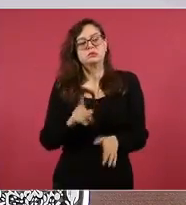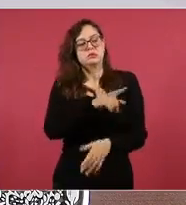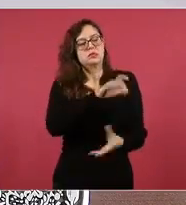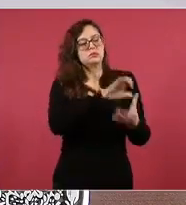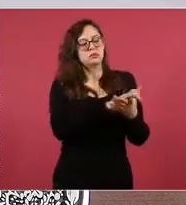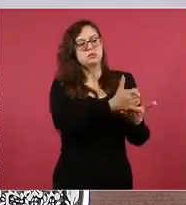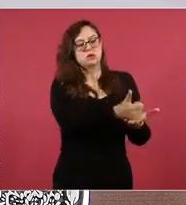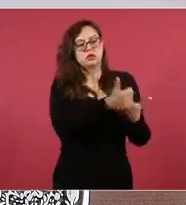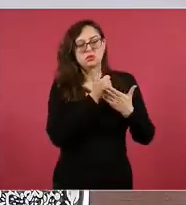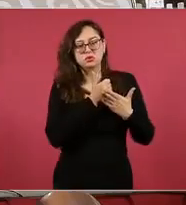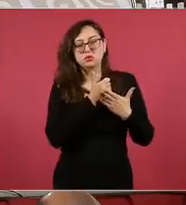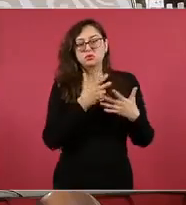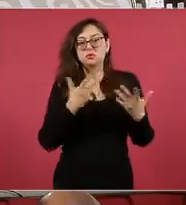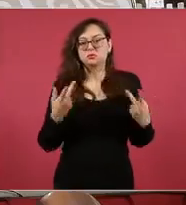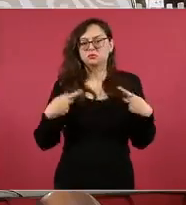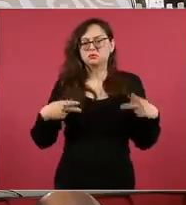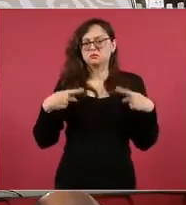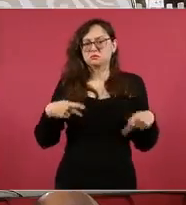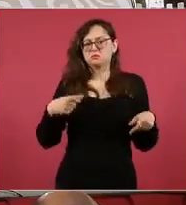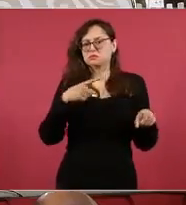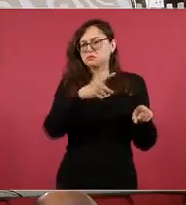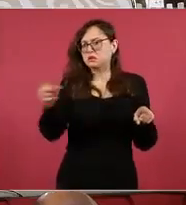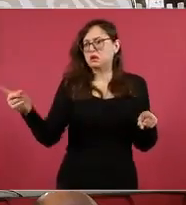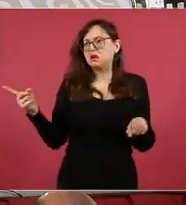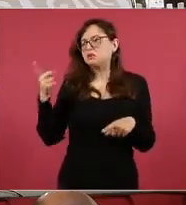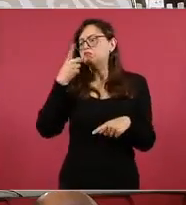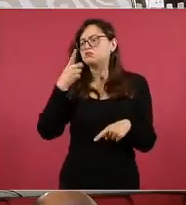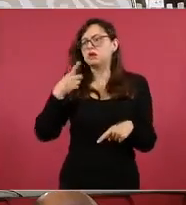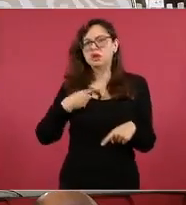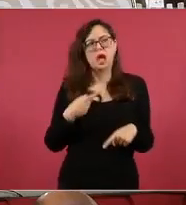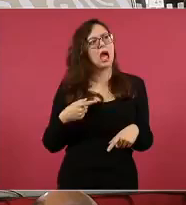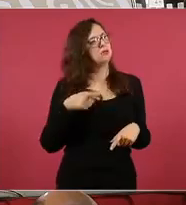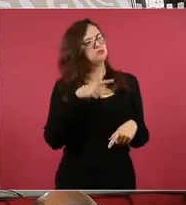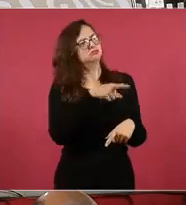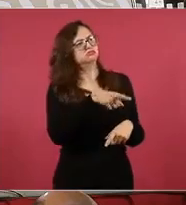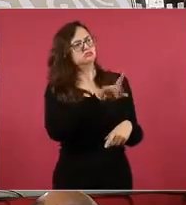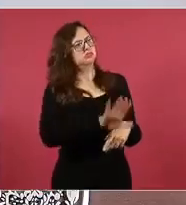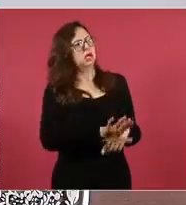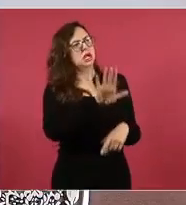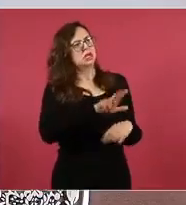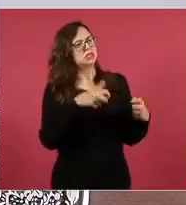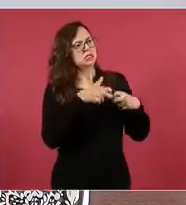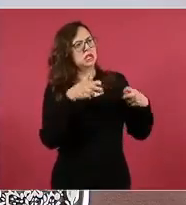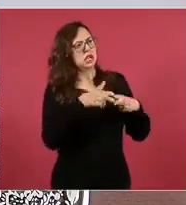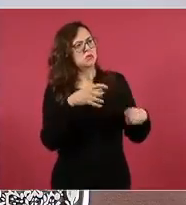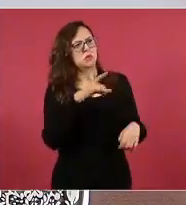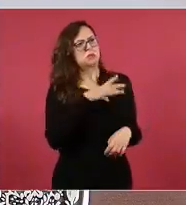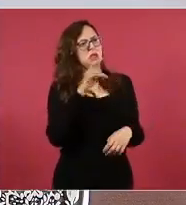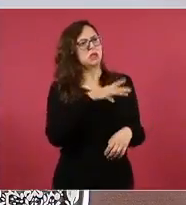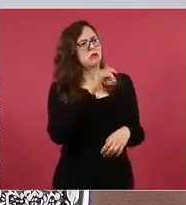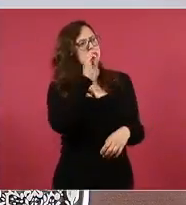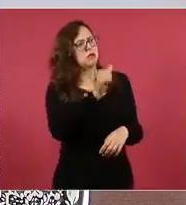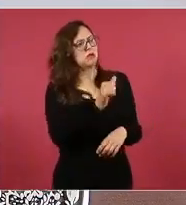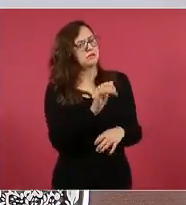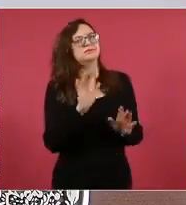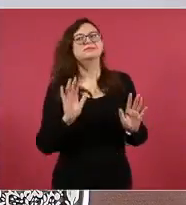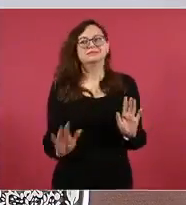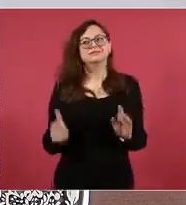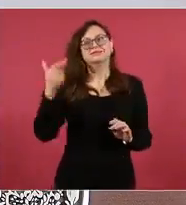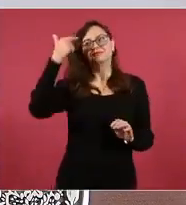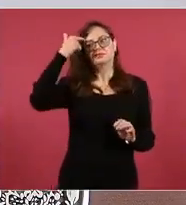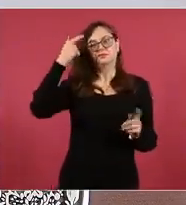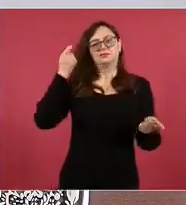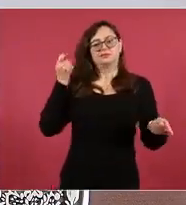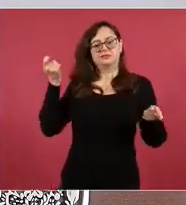gente me dice, no se te nota. Y yo les contesto, pues sí, porque lo trabajo, lo trabajo en mi mente, pero yo